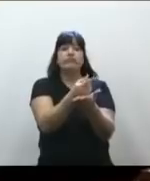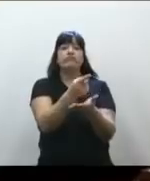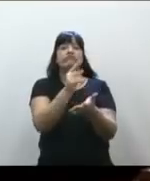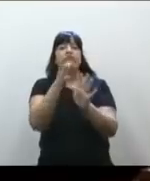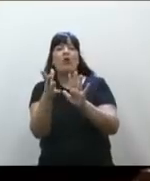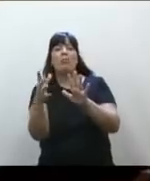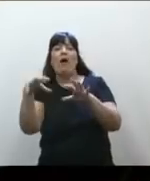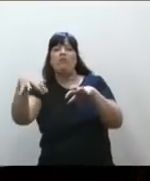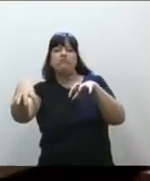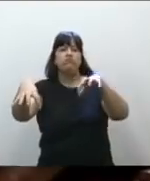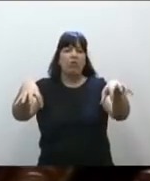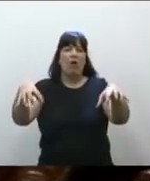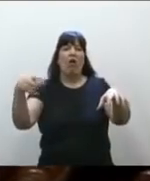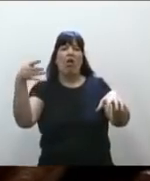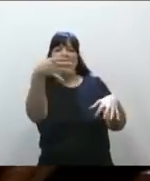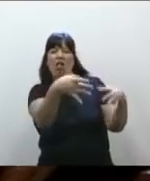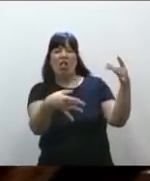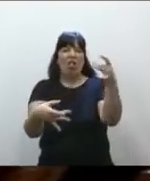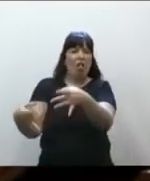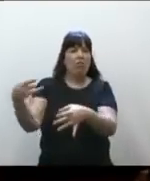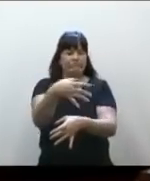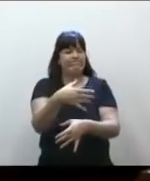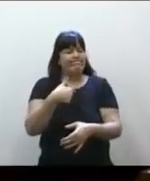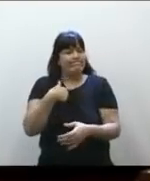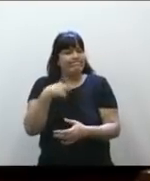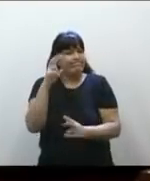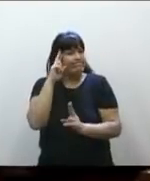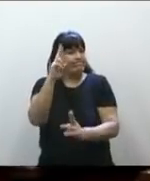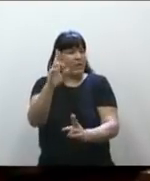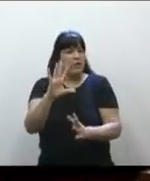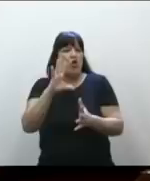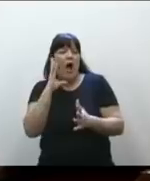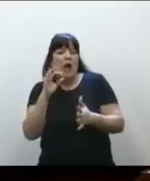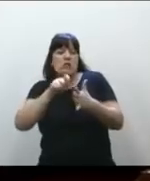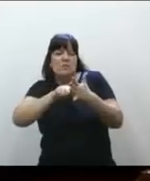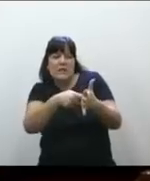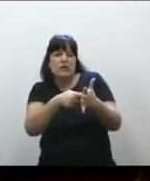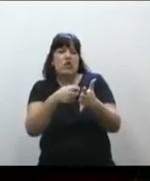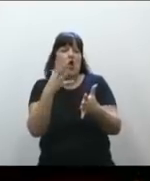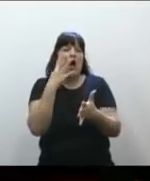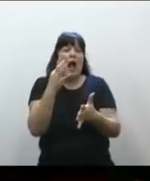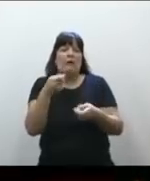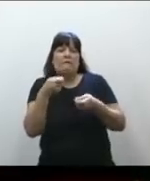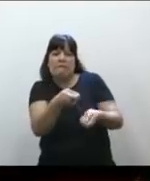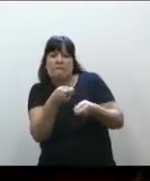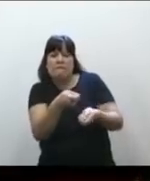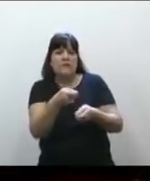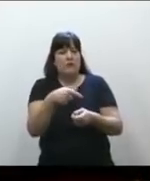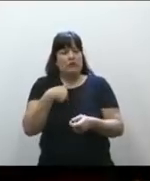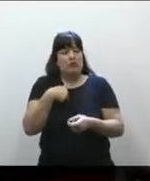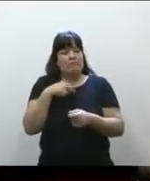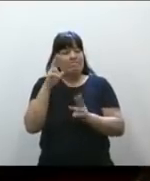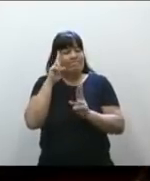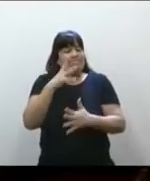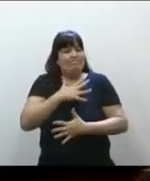uno u otro lado, fue víctima de alguna agresión, de algún apriete, de lo que fuera, de algún momento ingrato que seguro nos